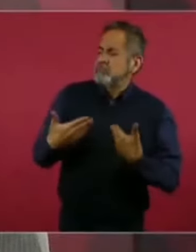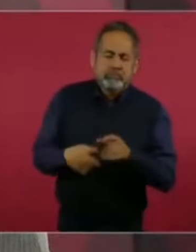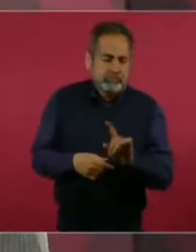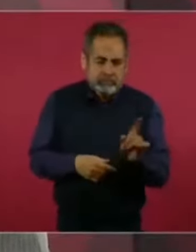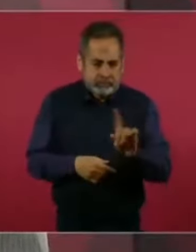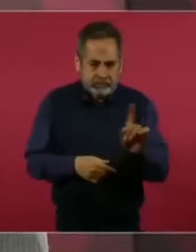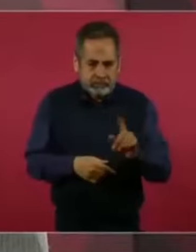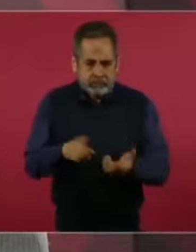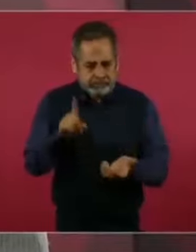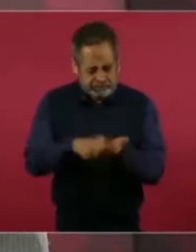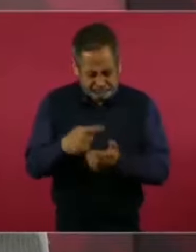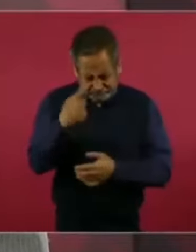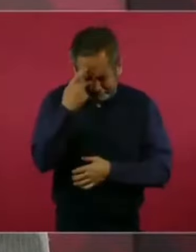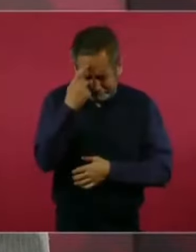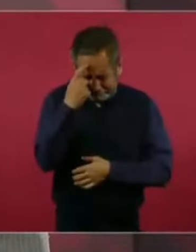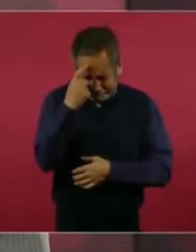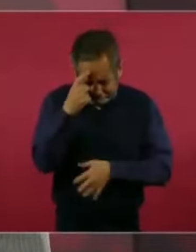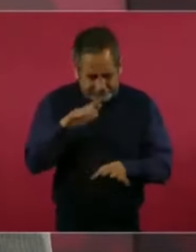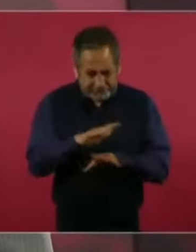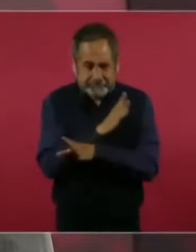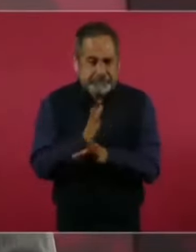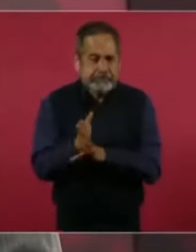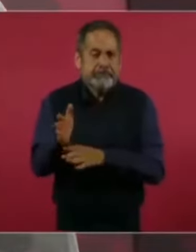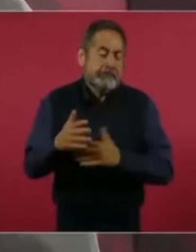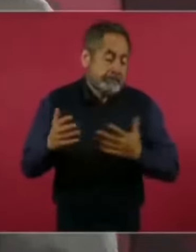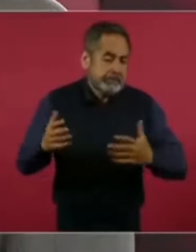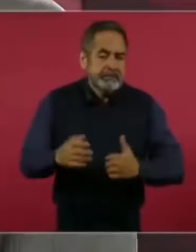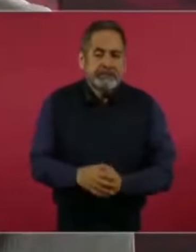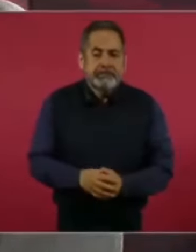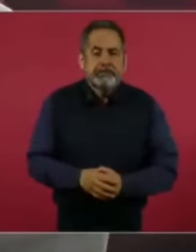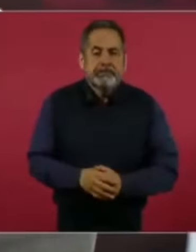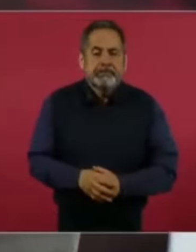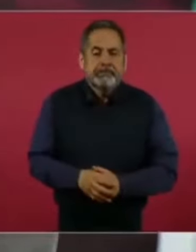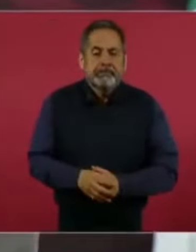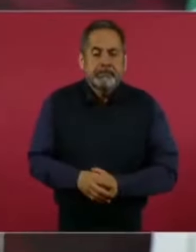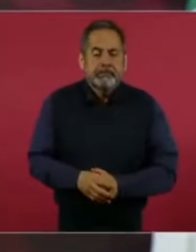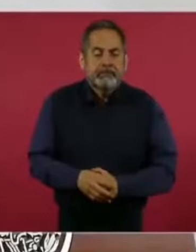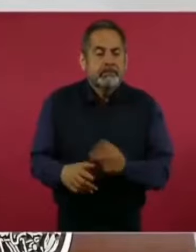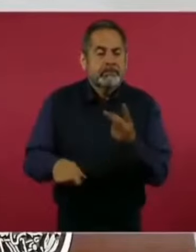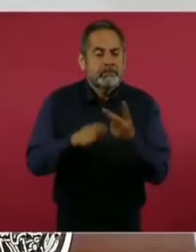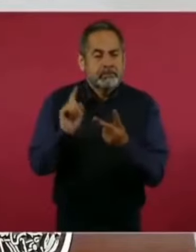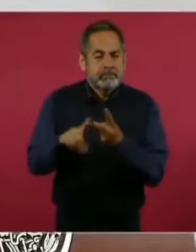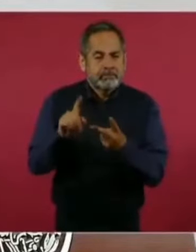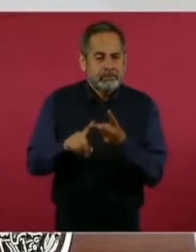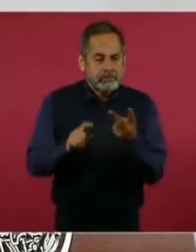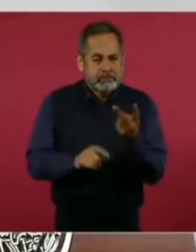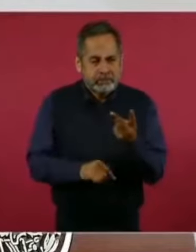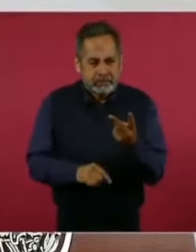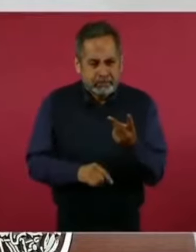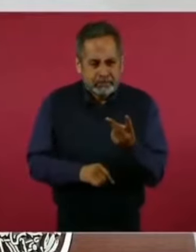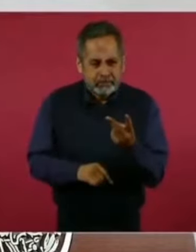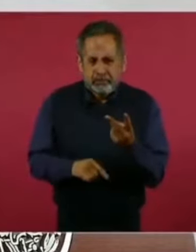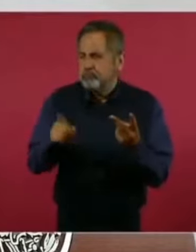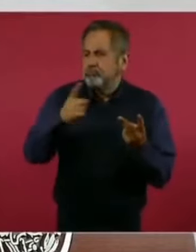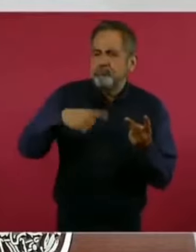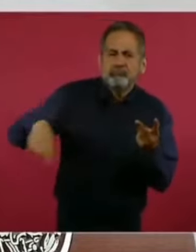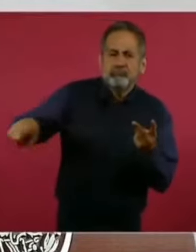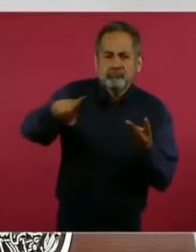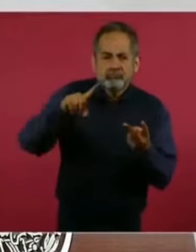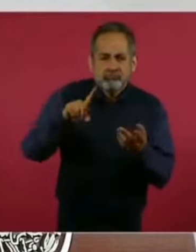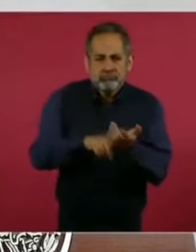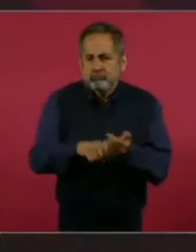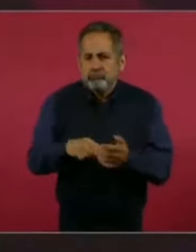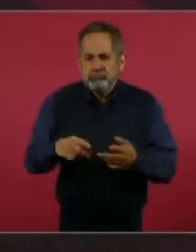Y lo otro, pues que son por lo general quienes simpatizan con nosotros son